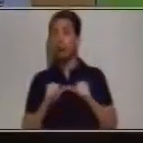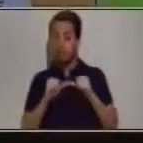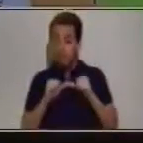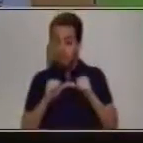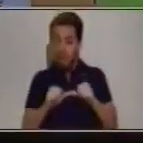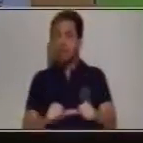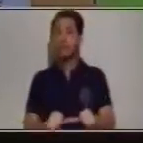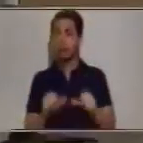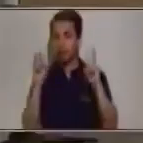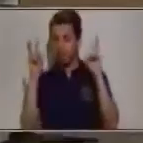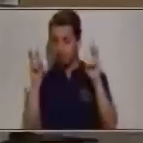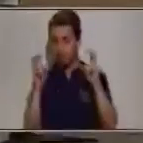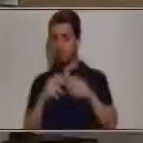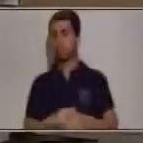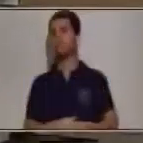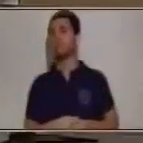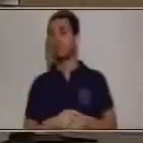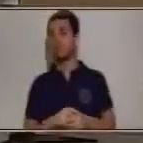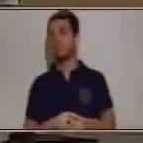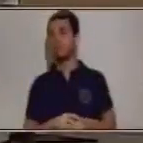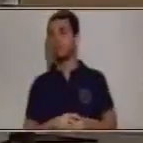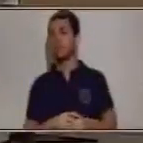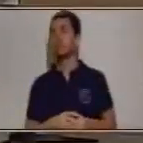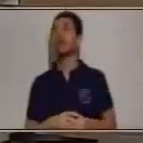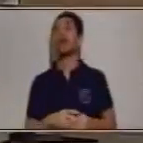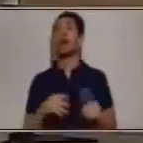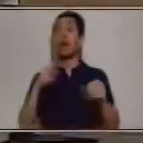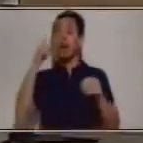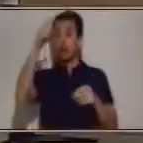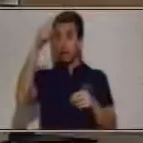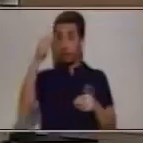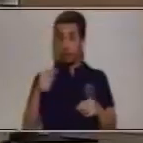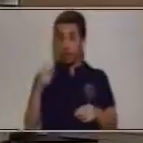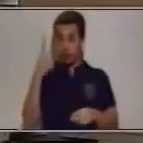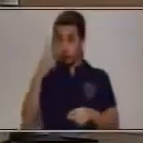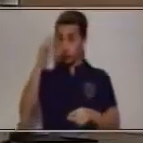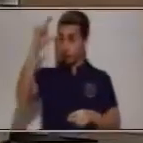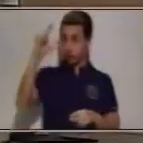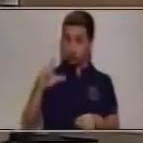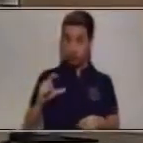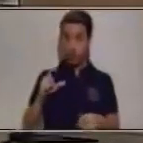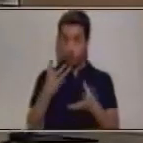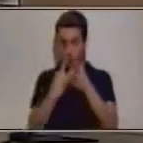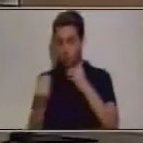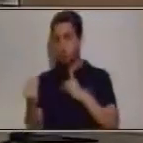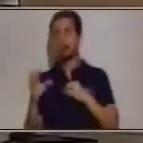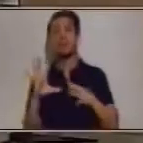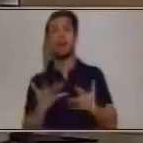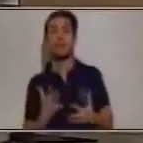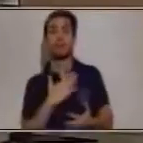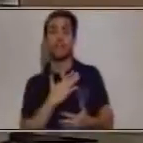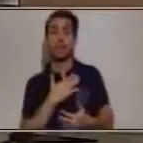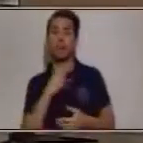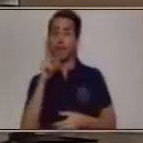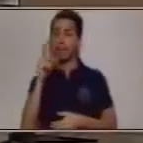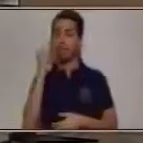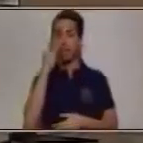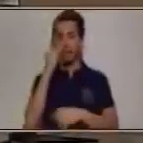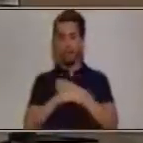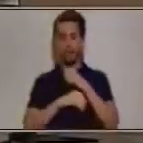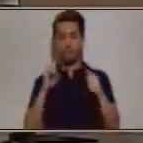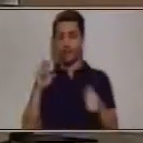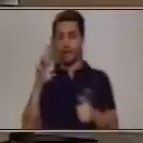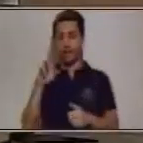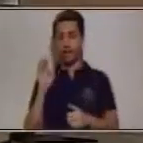con el tema. ¿Cuál es el resultado de la resta? ¿Cómo se llama? Eso se llama diferencia. Así que a tenerlo muy